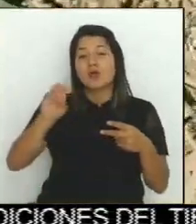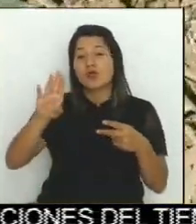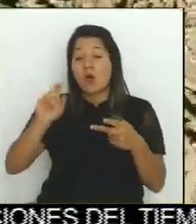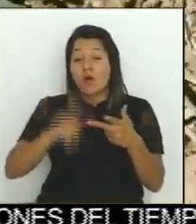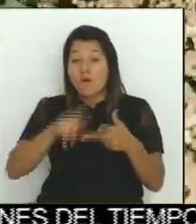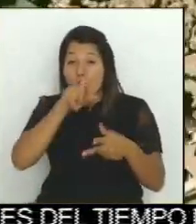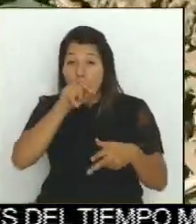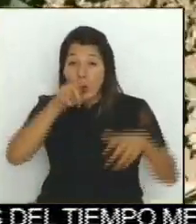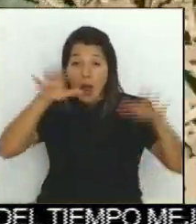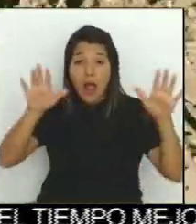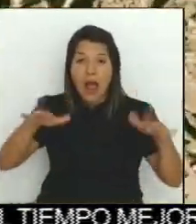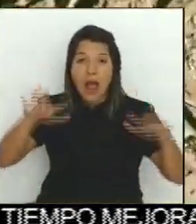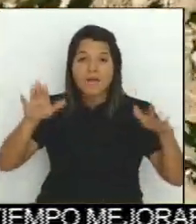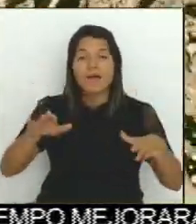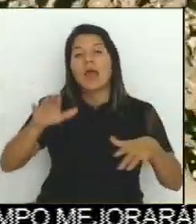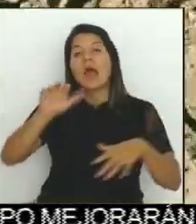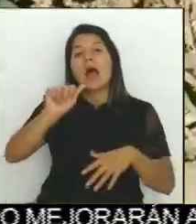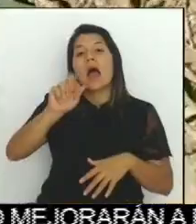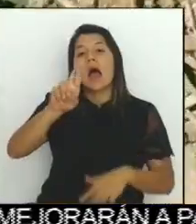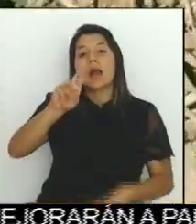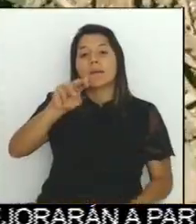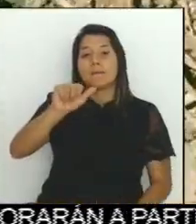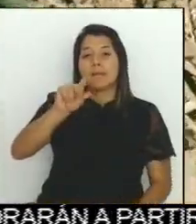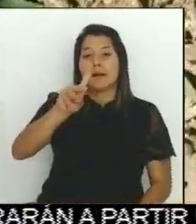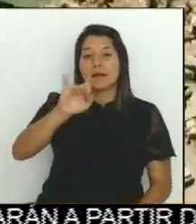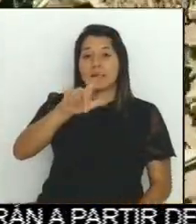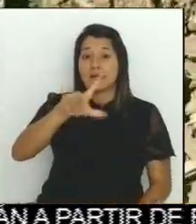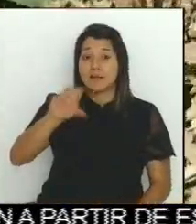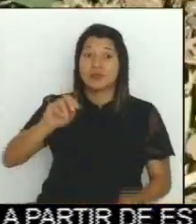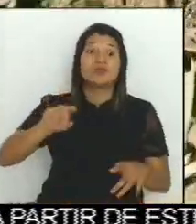otros, afectando también la biodiversidad.